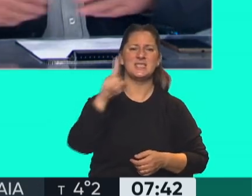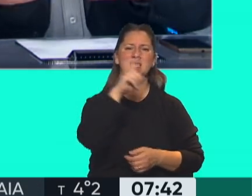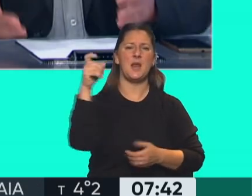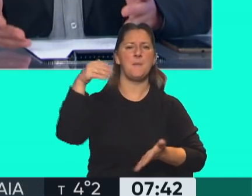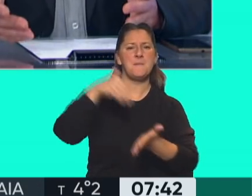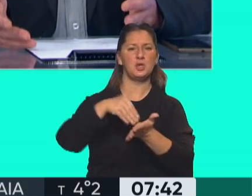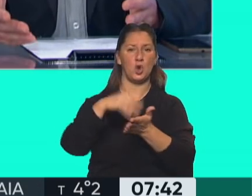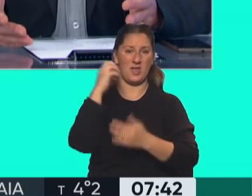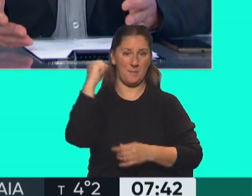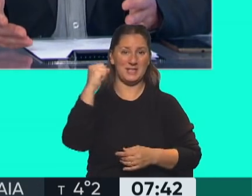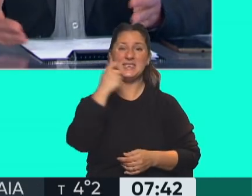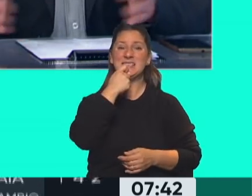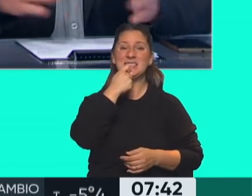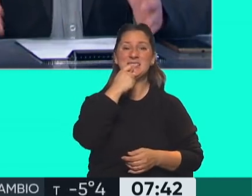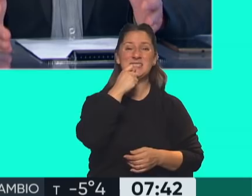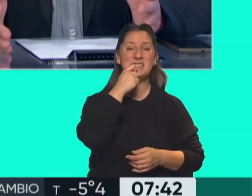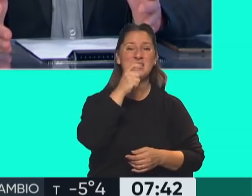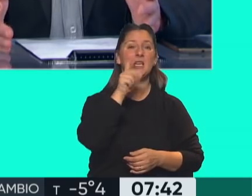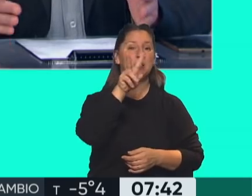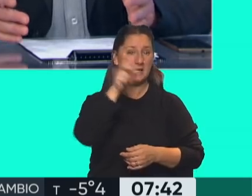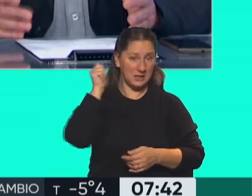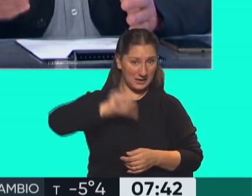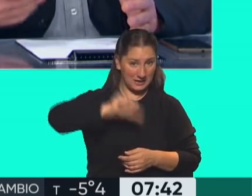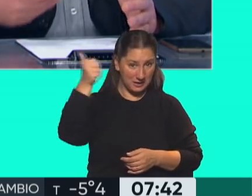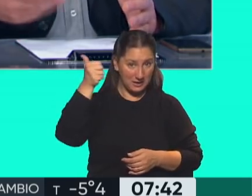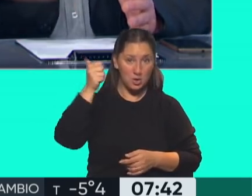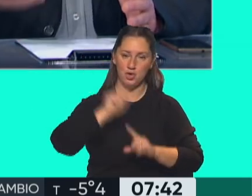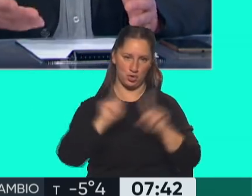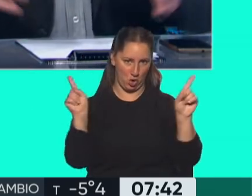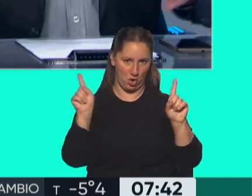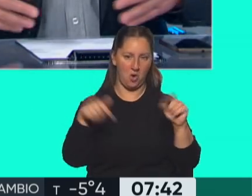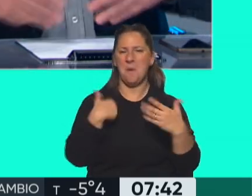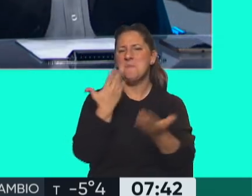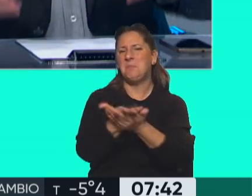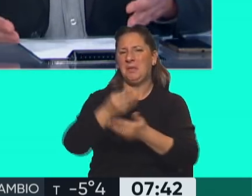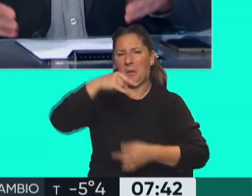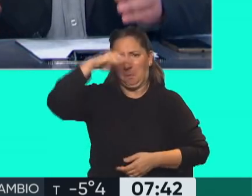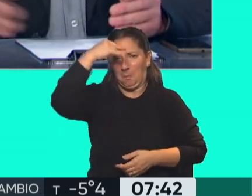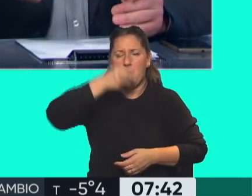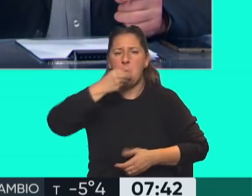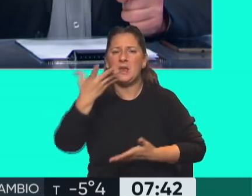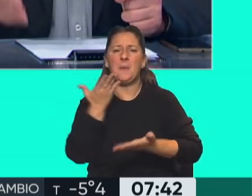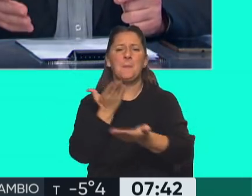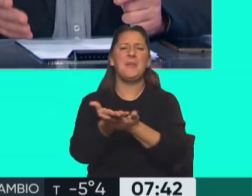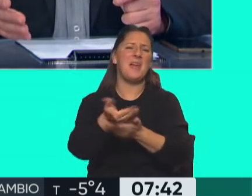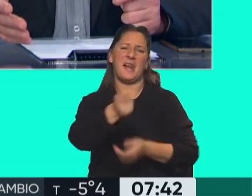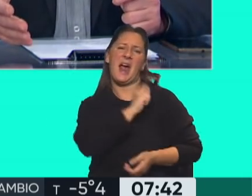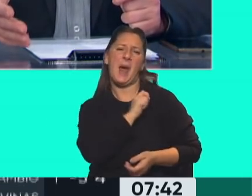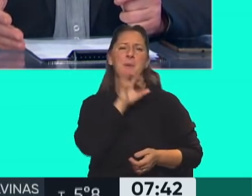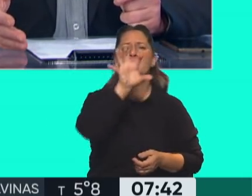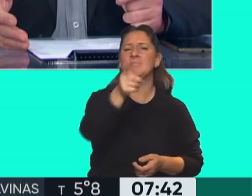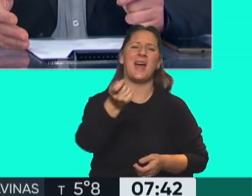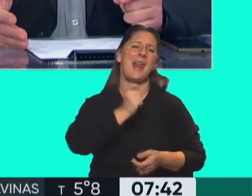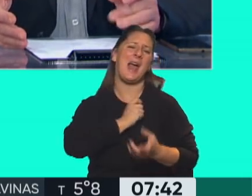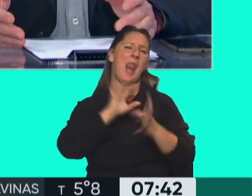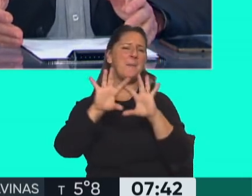pesos. Si gana el juicio le van a dar 100 millones de pesos, no. Esto, uno pide cualquier cosa, puede pedir que le den una provincia o incluso un planeta